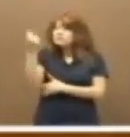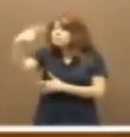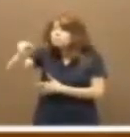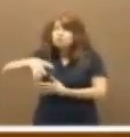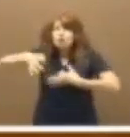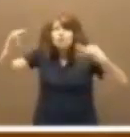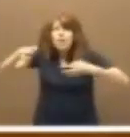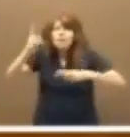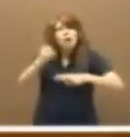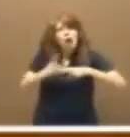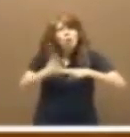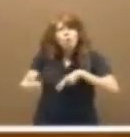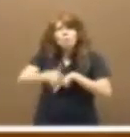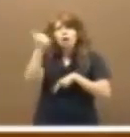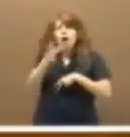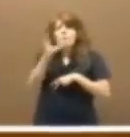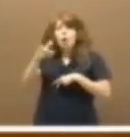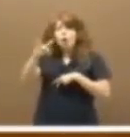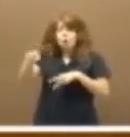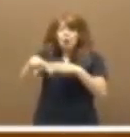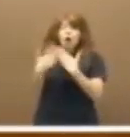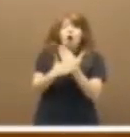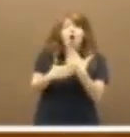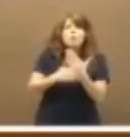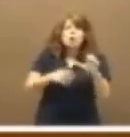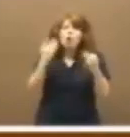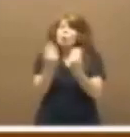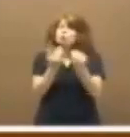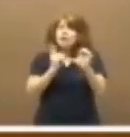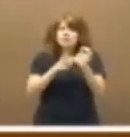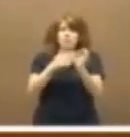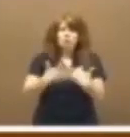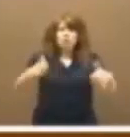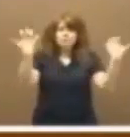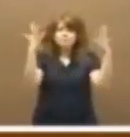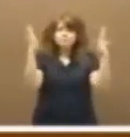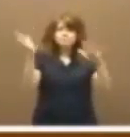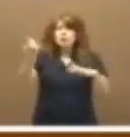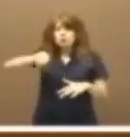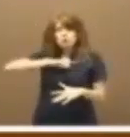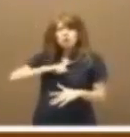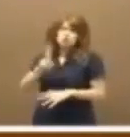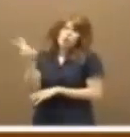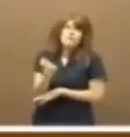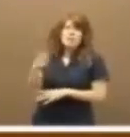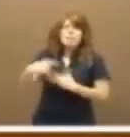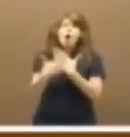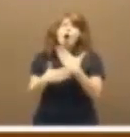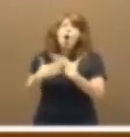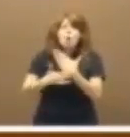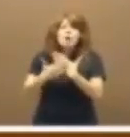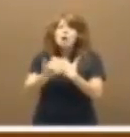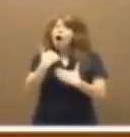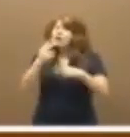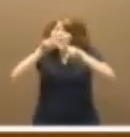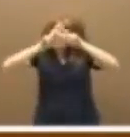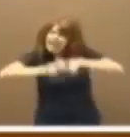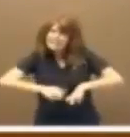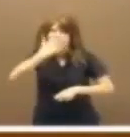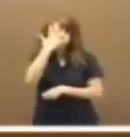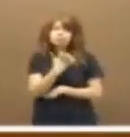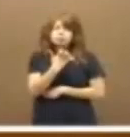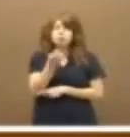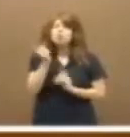deberían ser más rigurosos porque son el Gobierno de la Junta de Extremadura. Y nos merecemos un Gobierno que haga análisis serio.